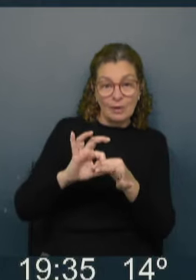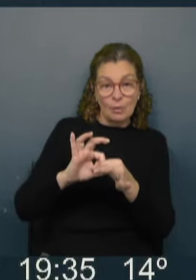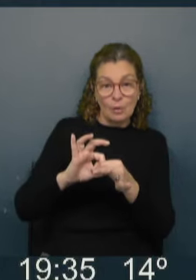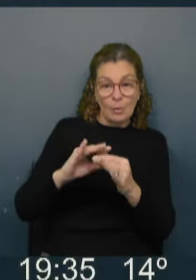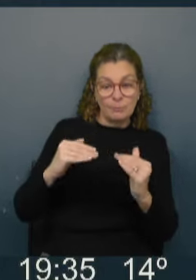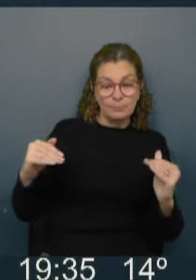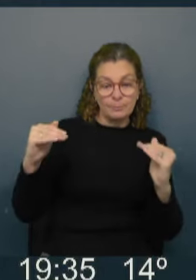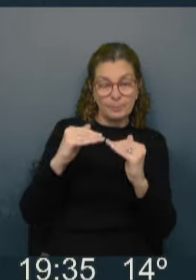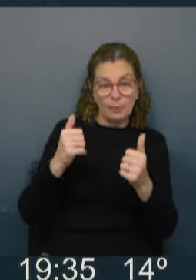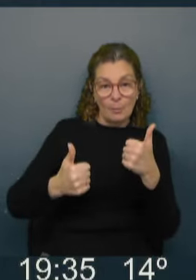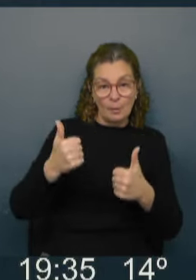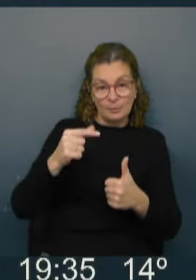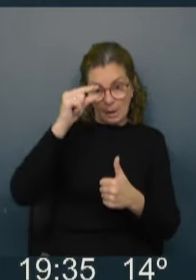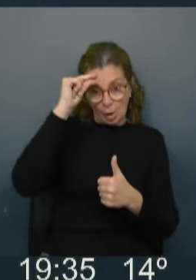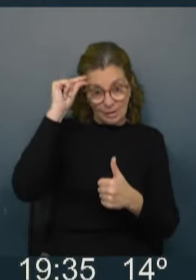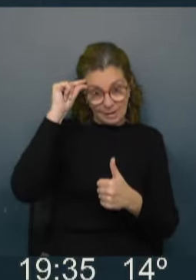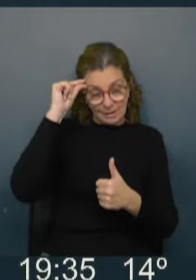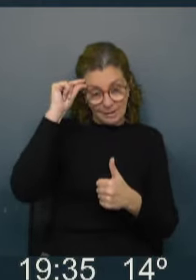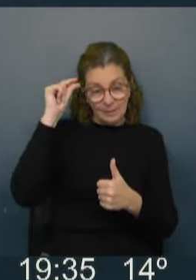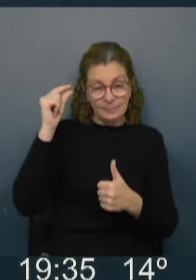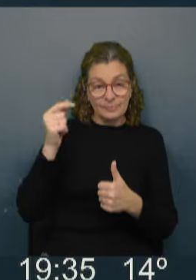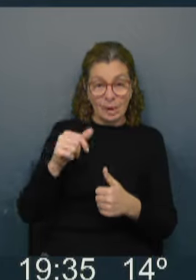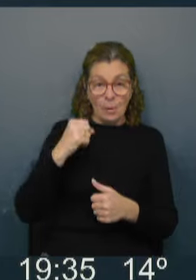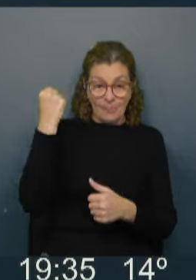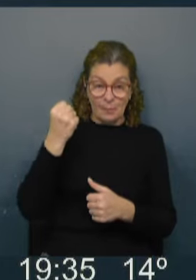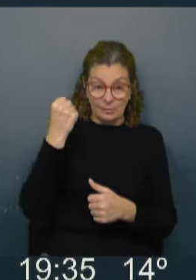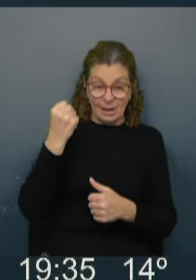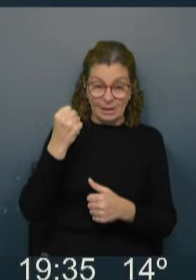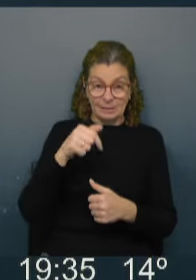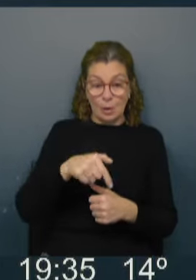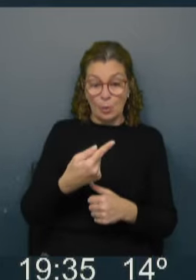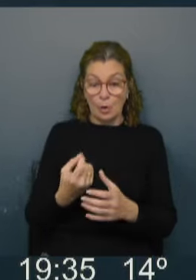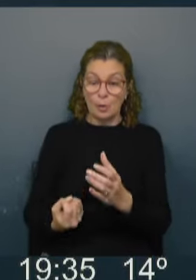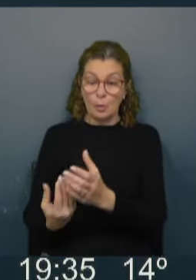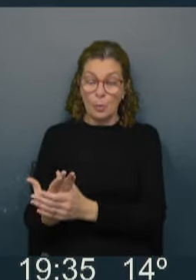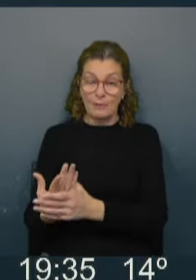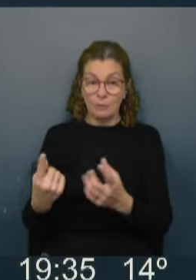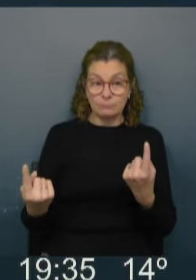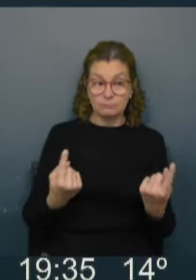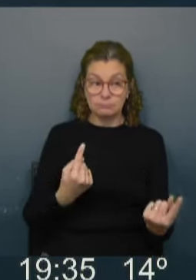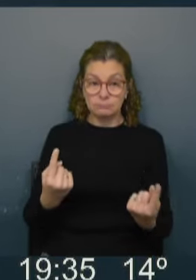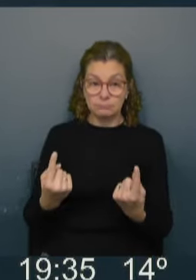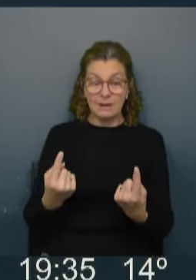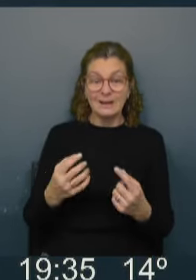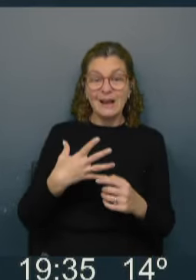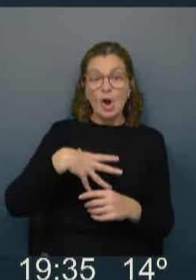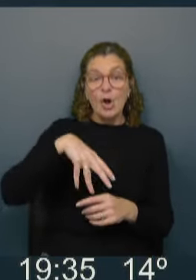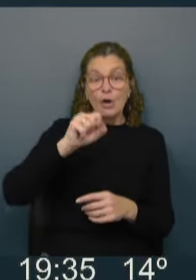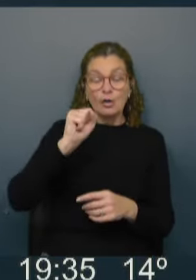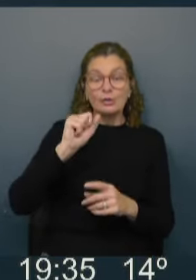muy pareja en la competencia con Sanguinetti. Es decir, era una figura pesada y una renovación. Sino que además logró